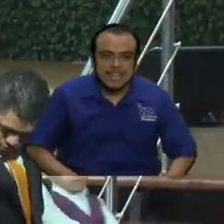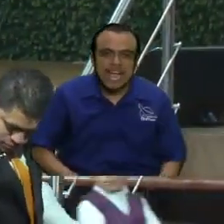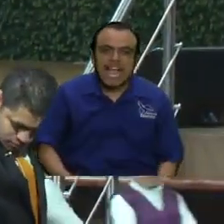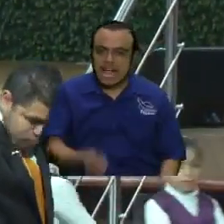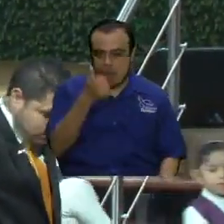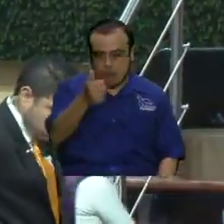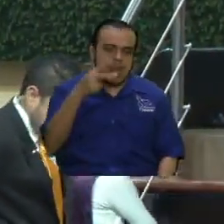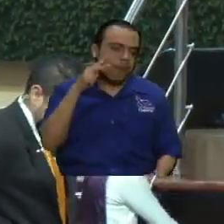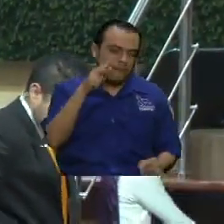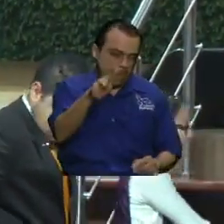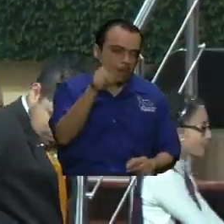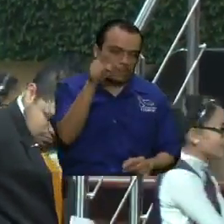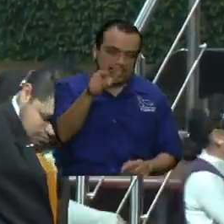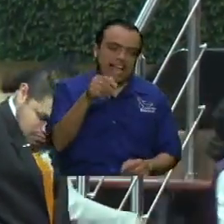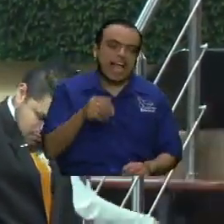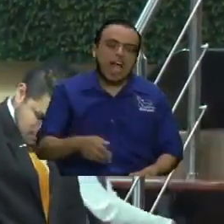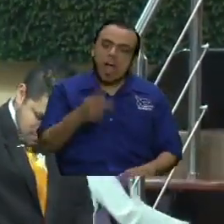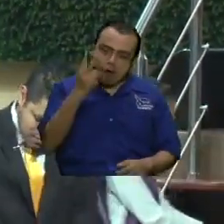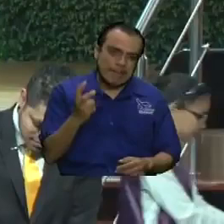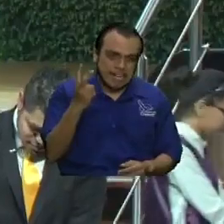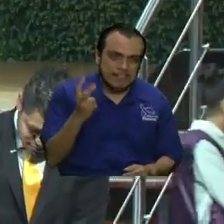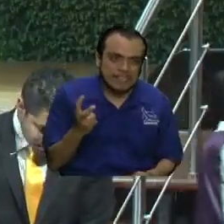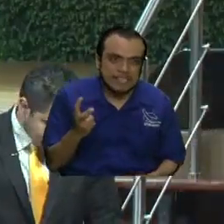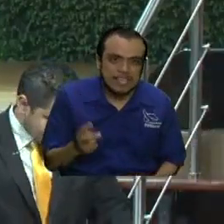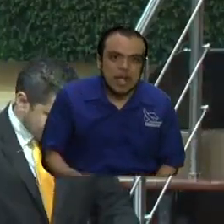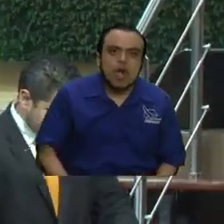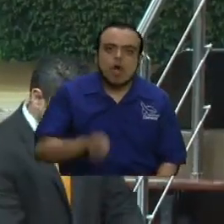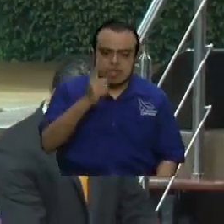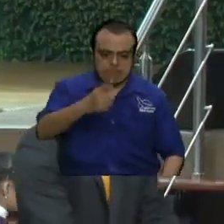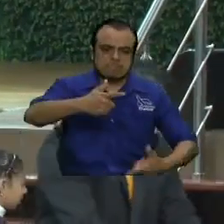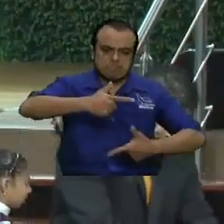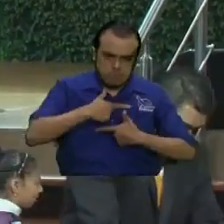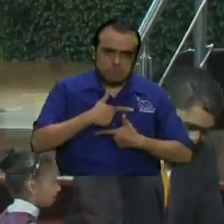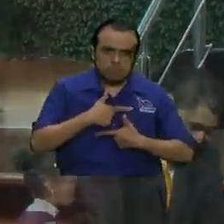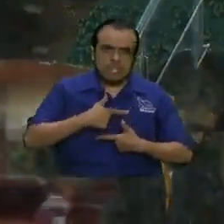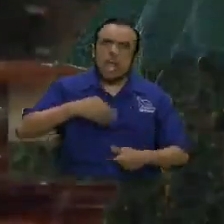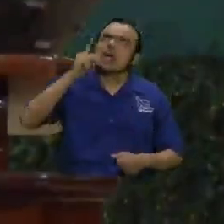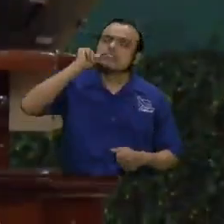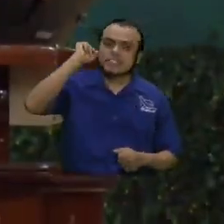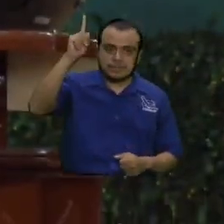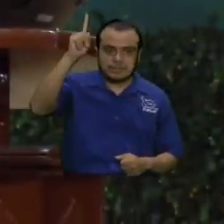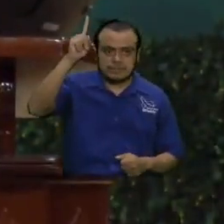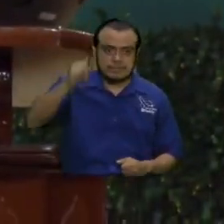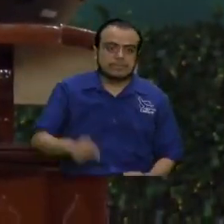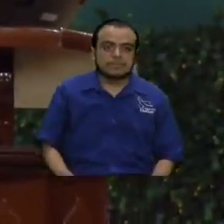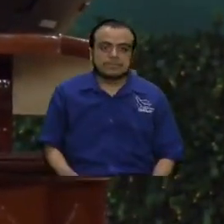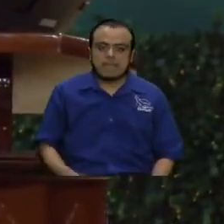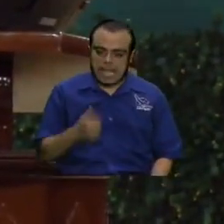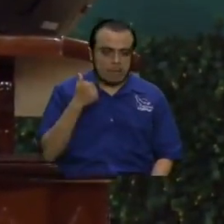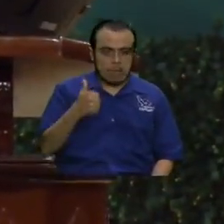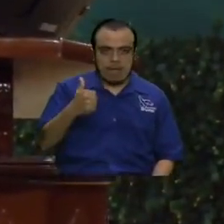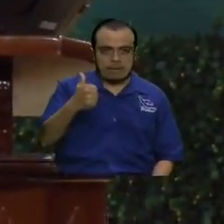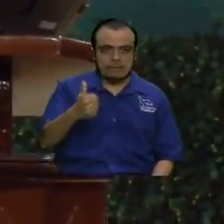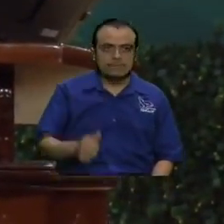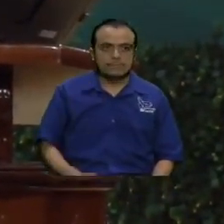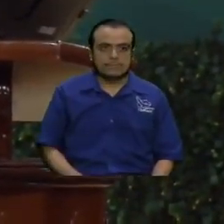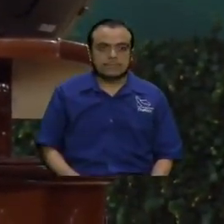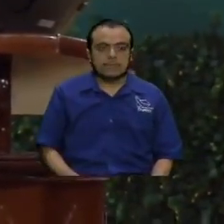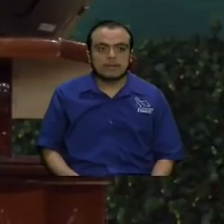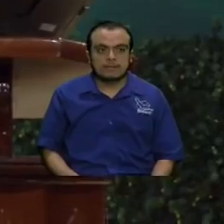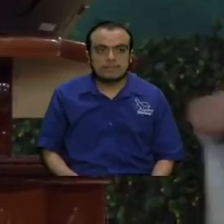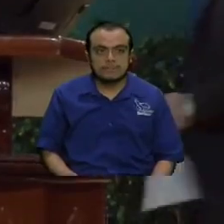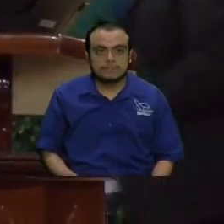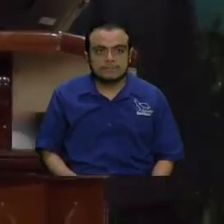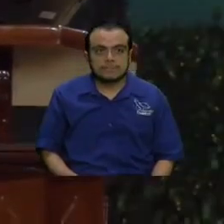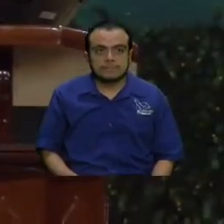vernos nuevamente, ¿verdad? Ustedes sí, son puros soldados del Señor, ¿verdad? Qué bueno, qué bueno, gracias a Dios.